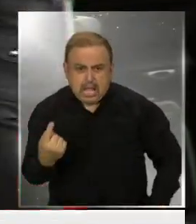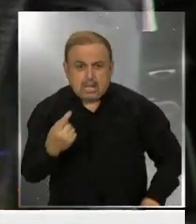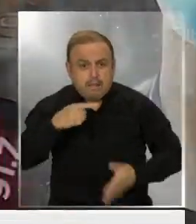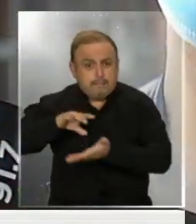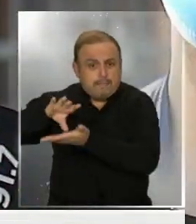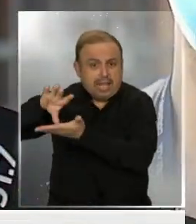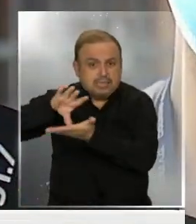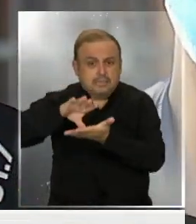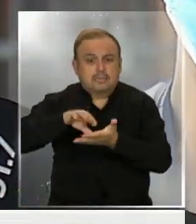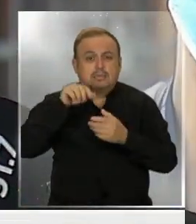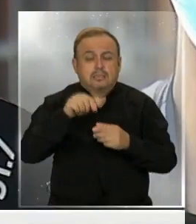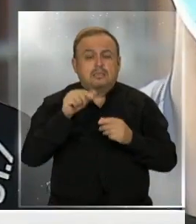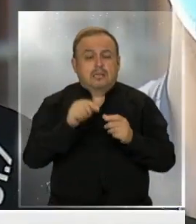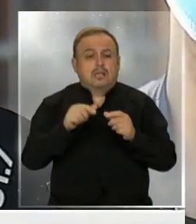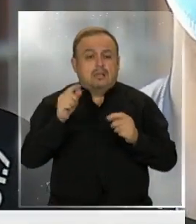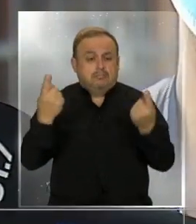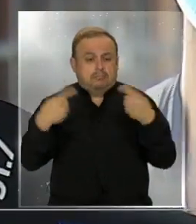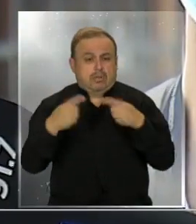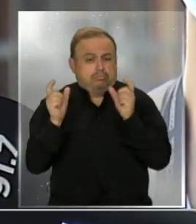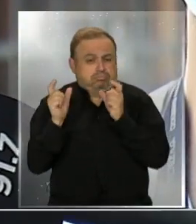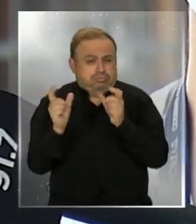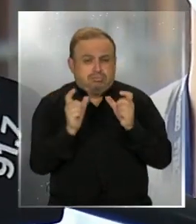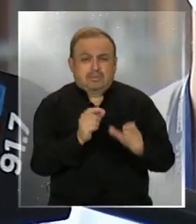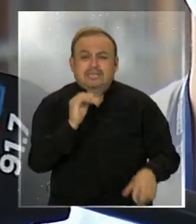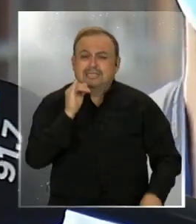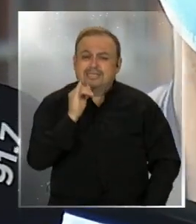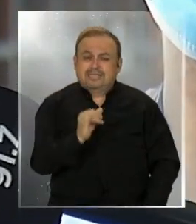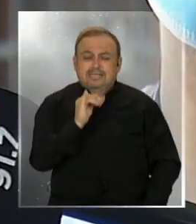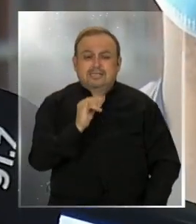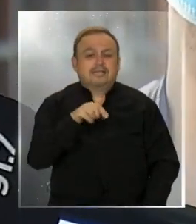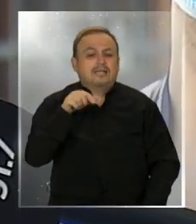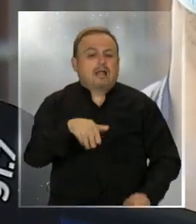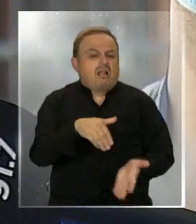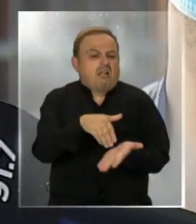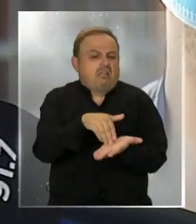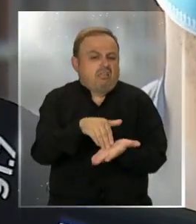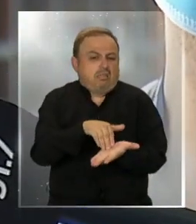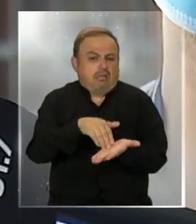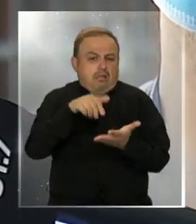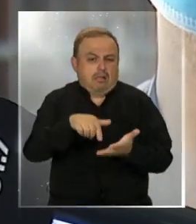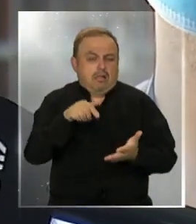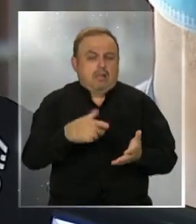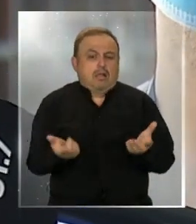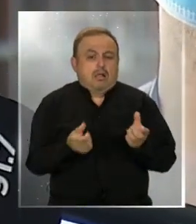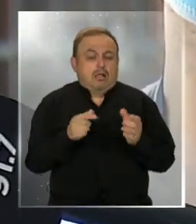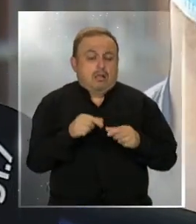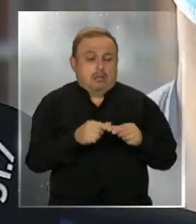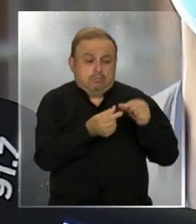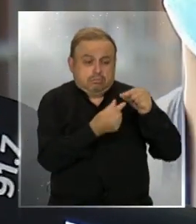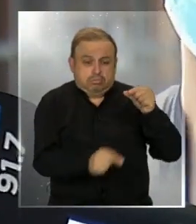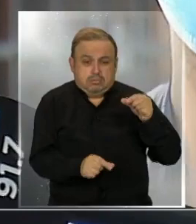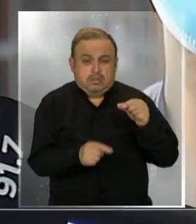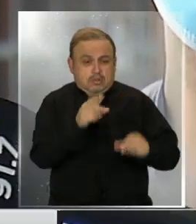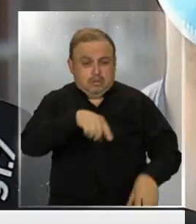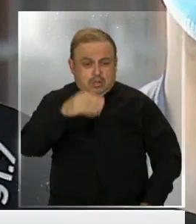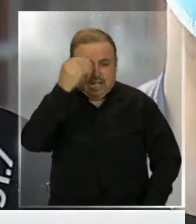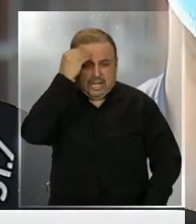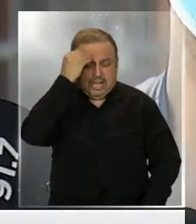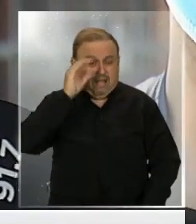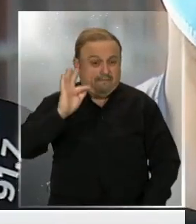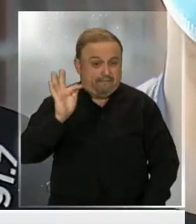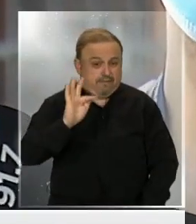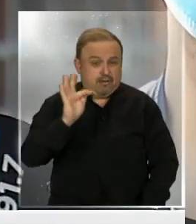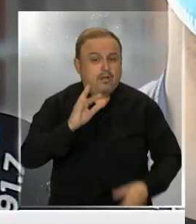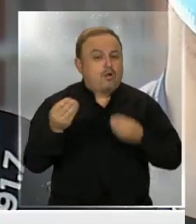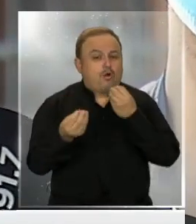El manejo de las fronteras siempre ha sido un talón de Aquiles para el manejo nacional. Yo creo que nos recordamos todos en febrero